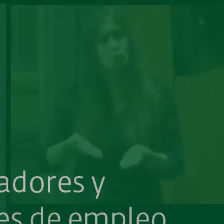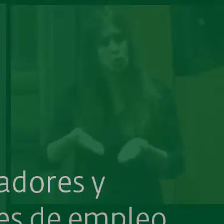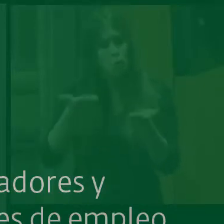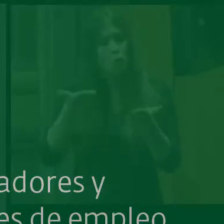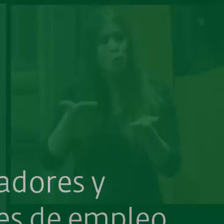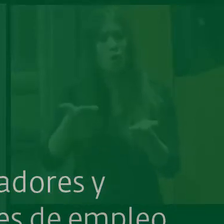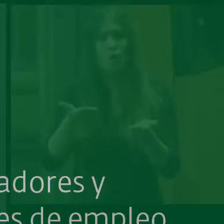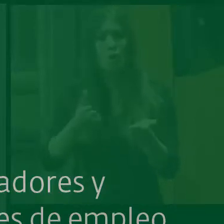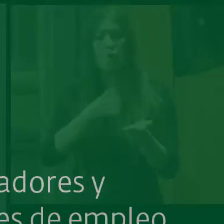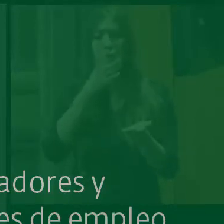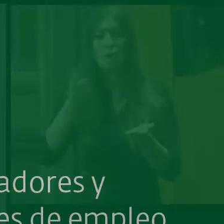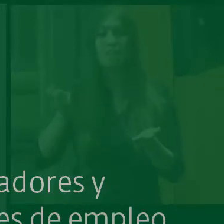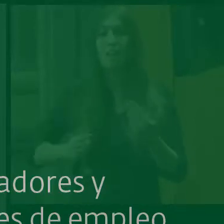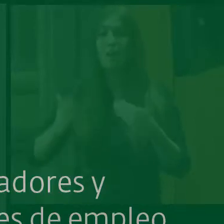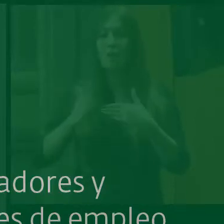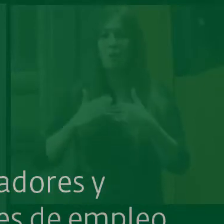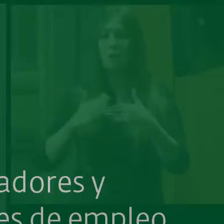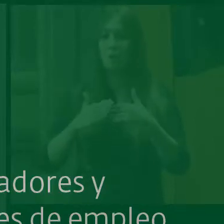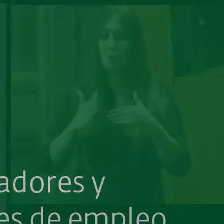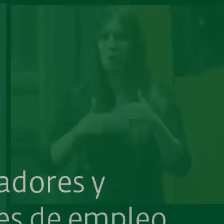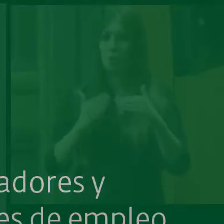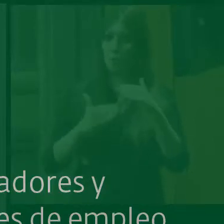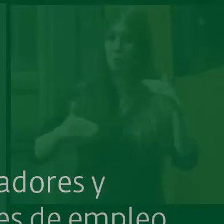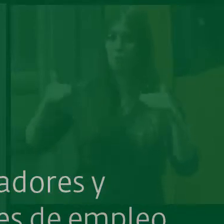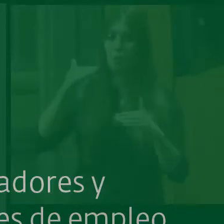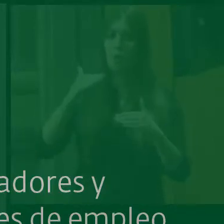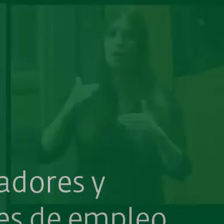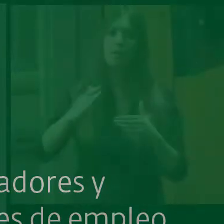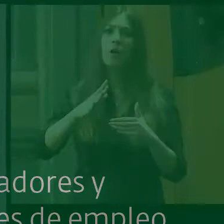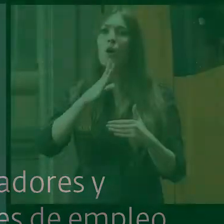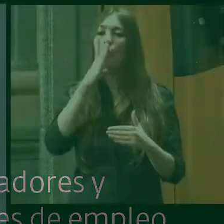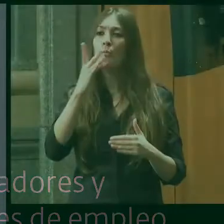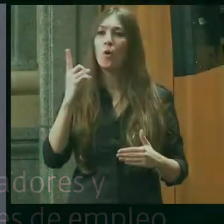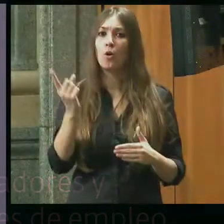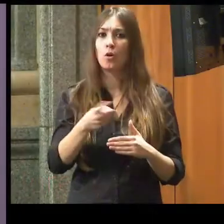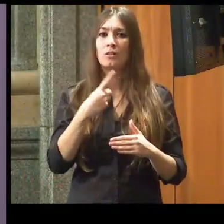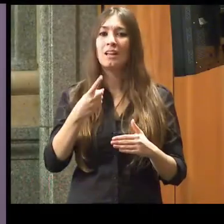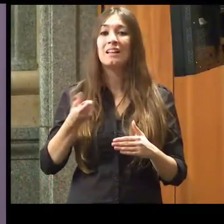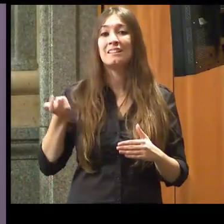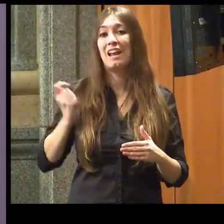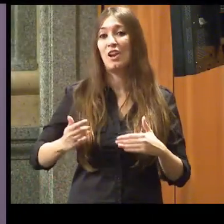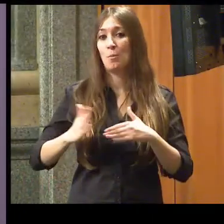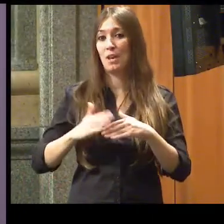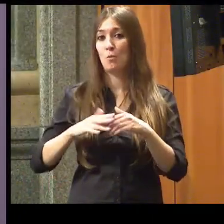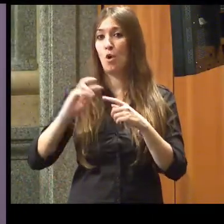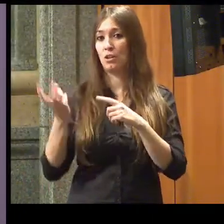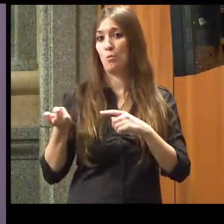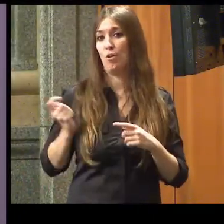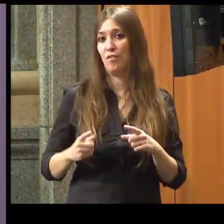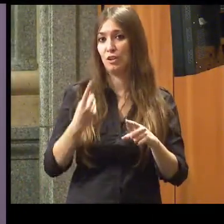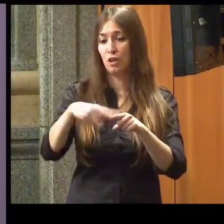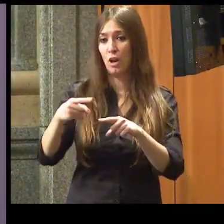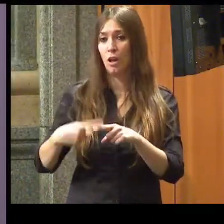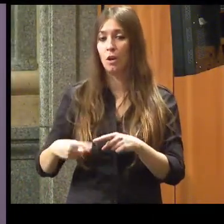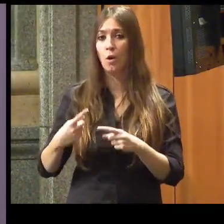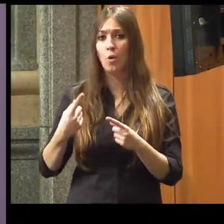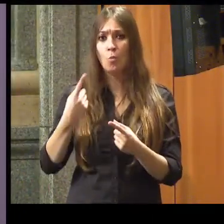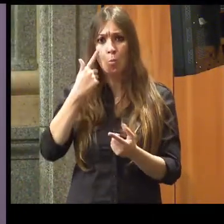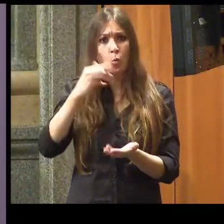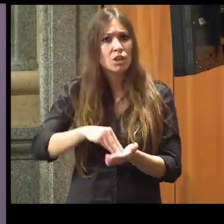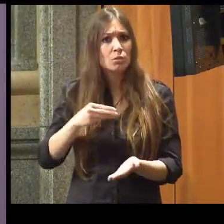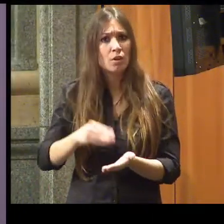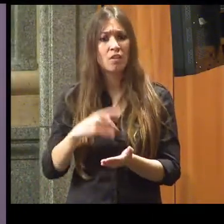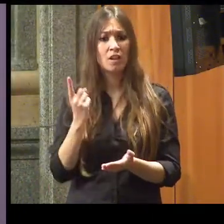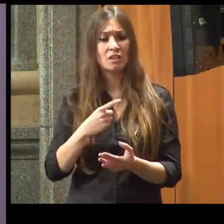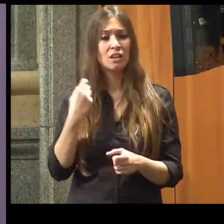al salario mínimo interprofesional. En muchos casos, los trabajadores